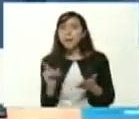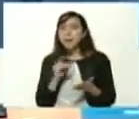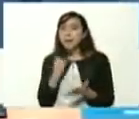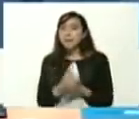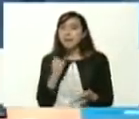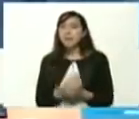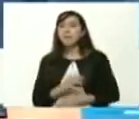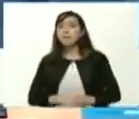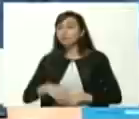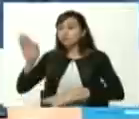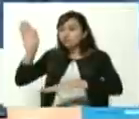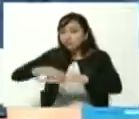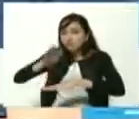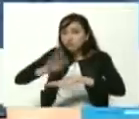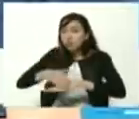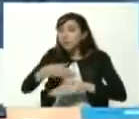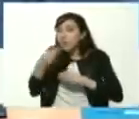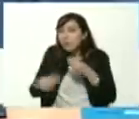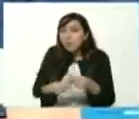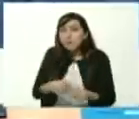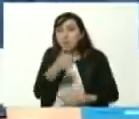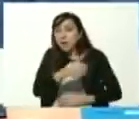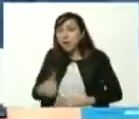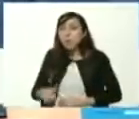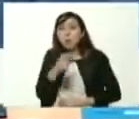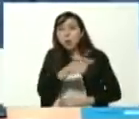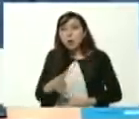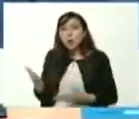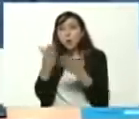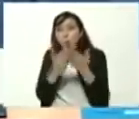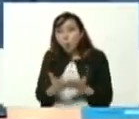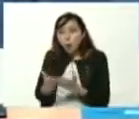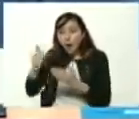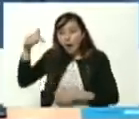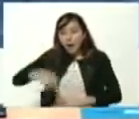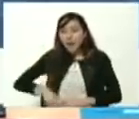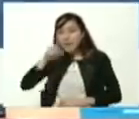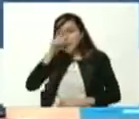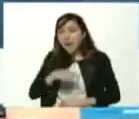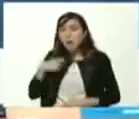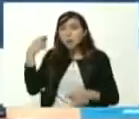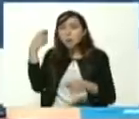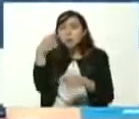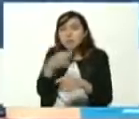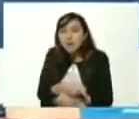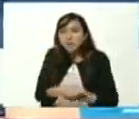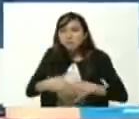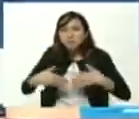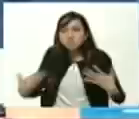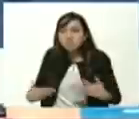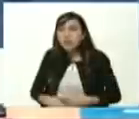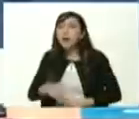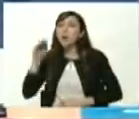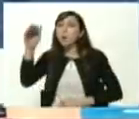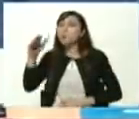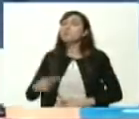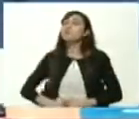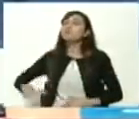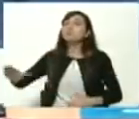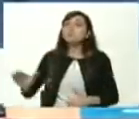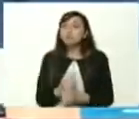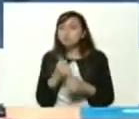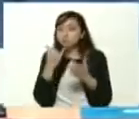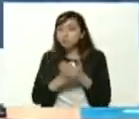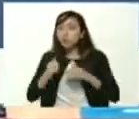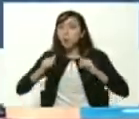en la convocatoria que estamos haciendo a cada bachiller que en este año se gradúa es que tome el futuro hoy y se